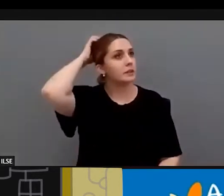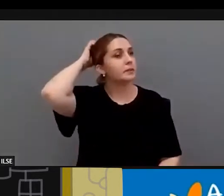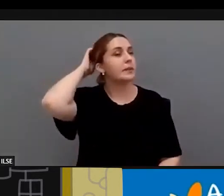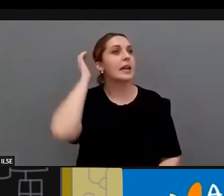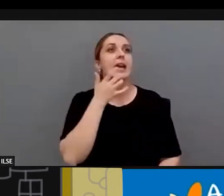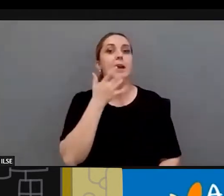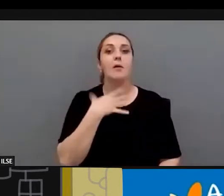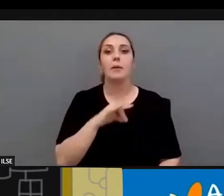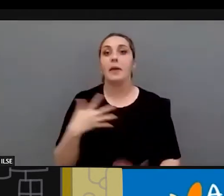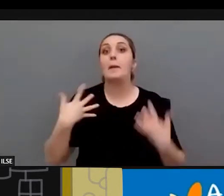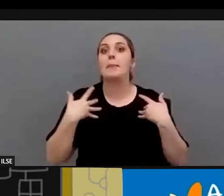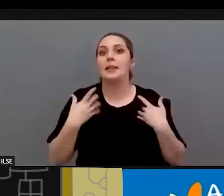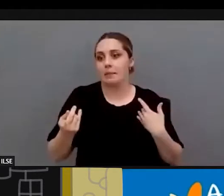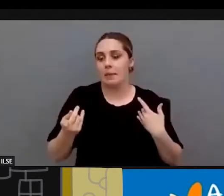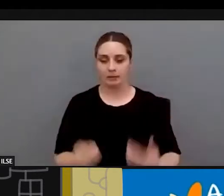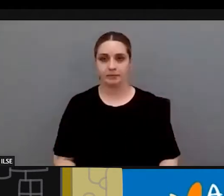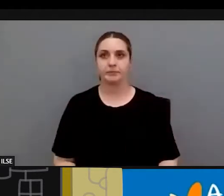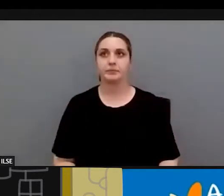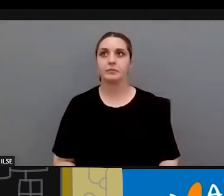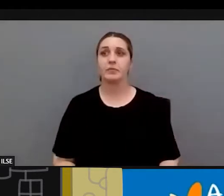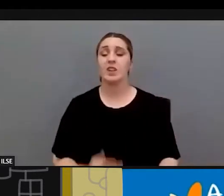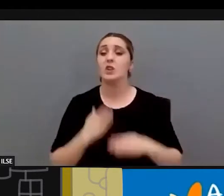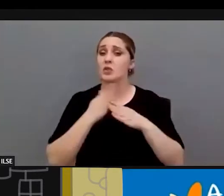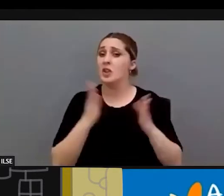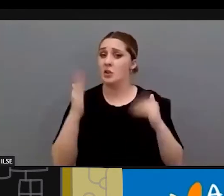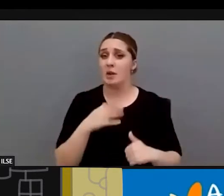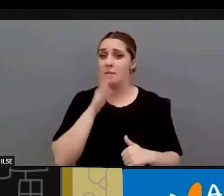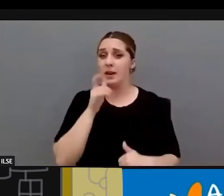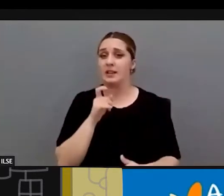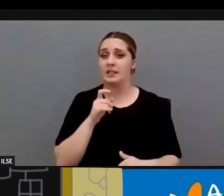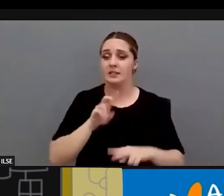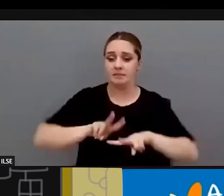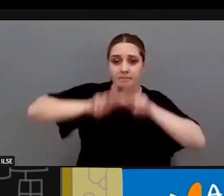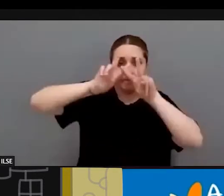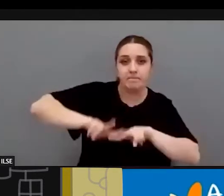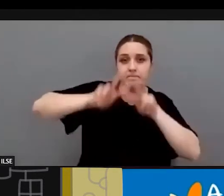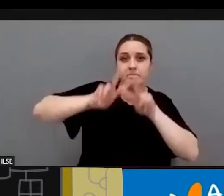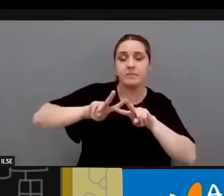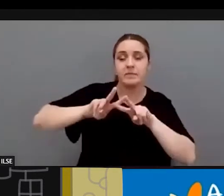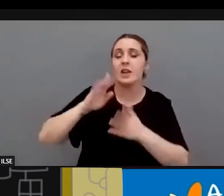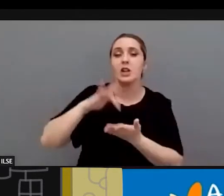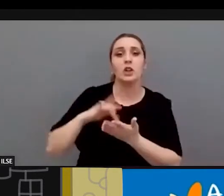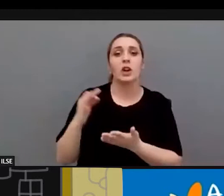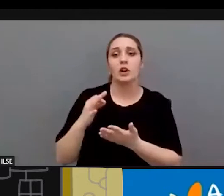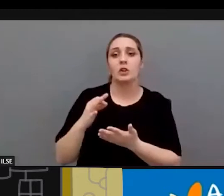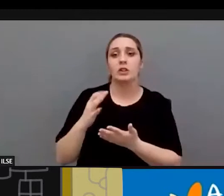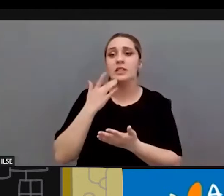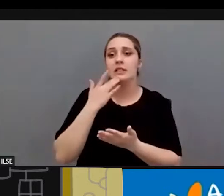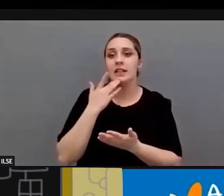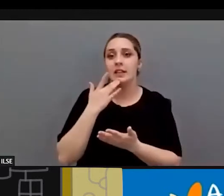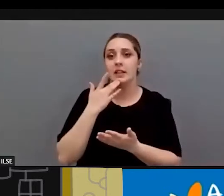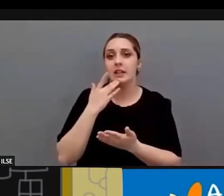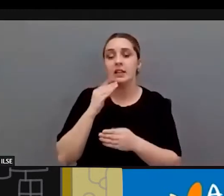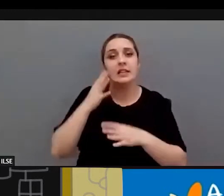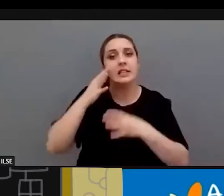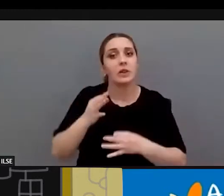puede ser la víctima ella. Y es insuficiente y las comunicaciones y las exploraciones no se llevan a cabo con las garantías debidas. Lo